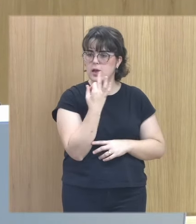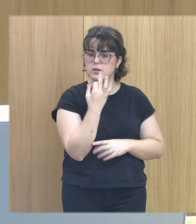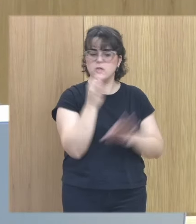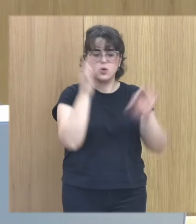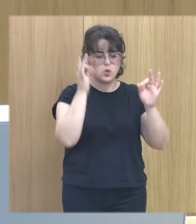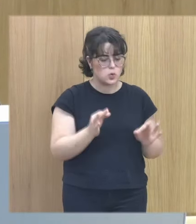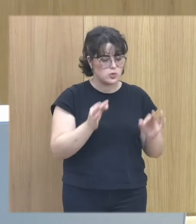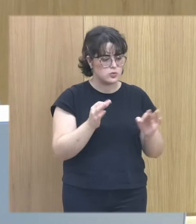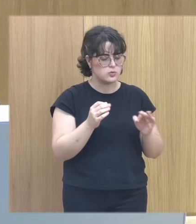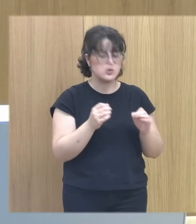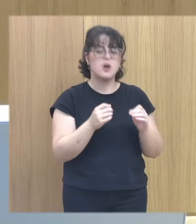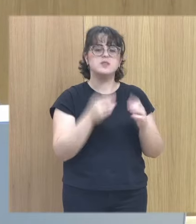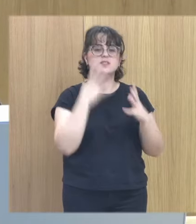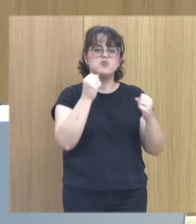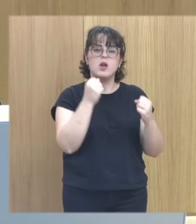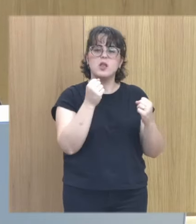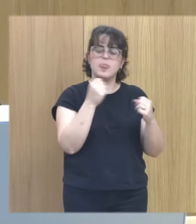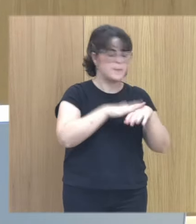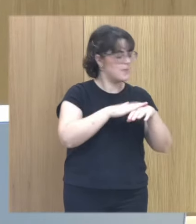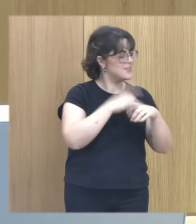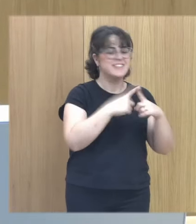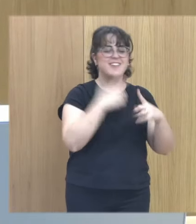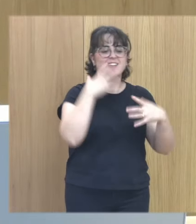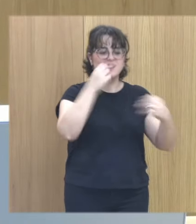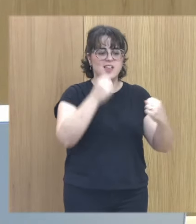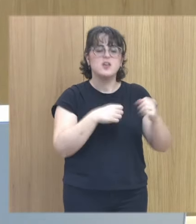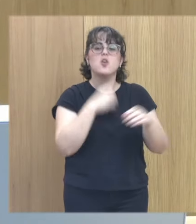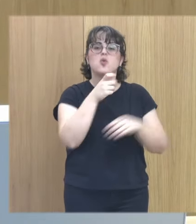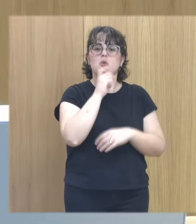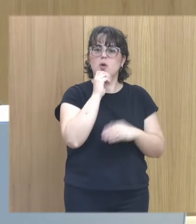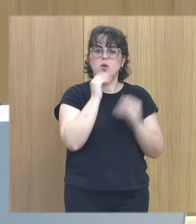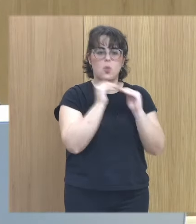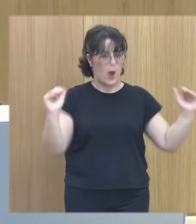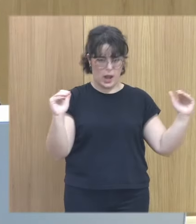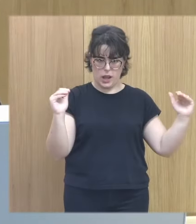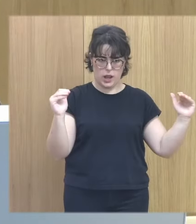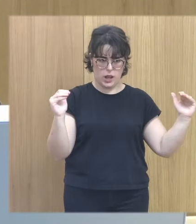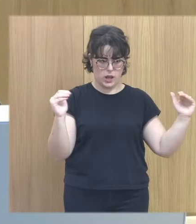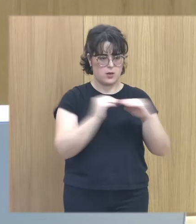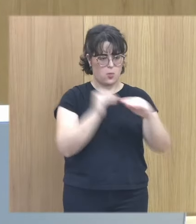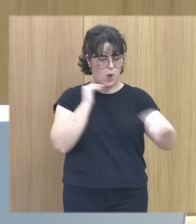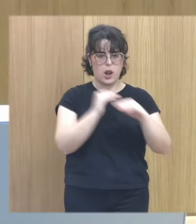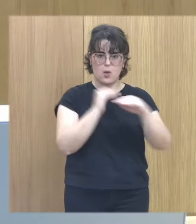en la sexualidad sana sana es con iguales y debe ser con iguales la entrada en la